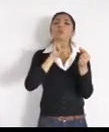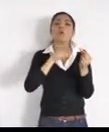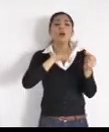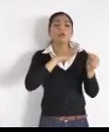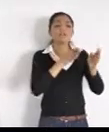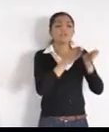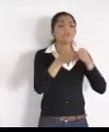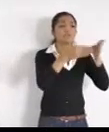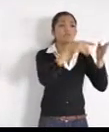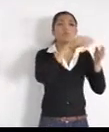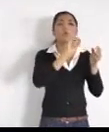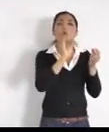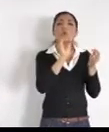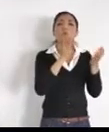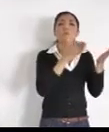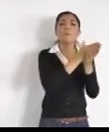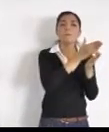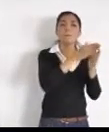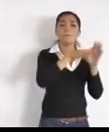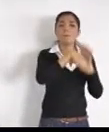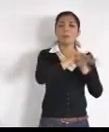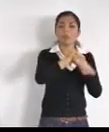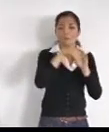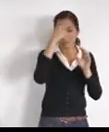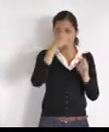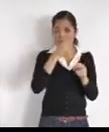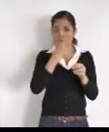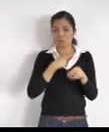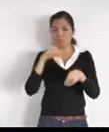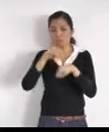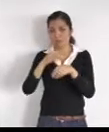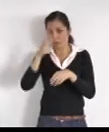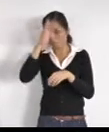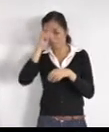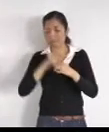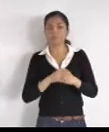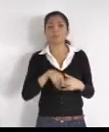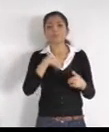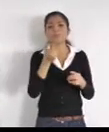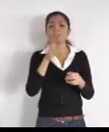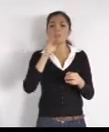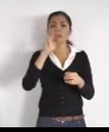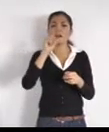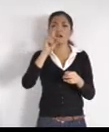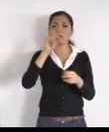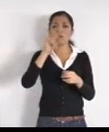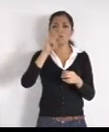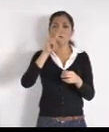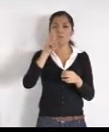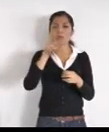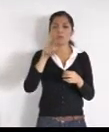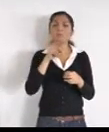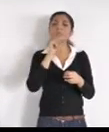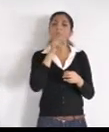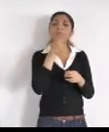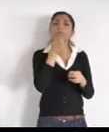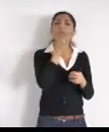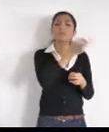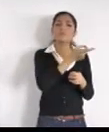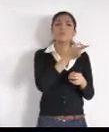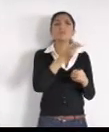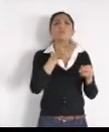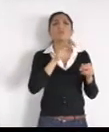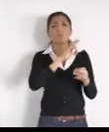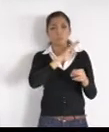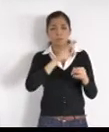Ricardo López, por el Facebook personal, se debería obligar, a los flexionamientos, que aporten, para ampliar las vías de acceso, ya siempre, hay mucho tráfico,